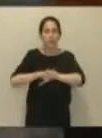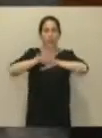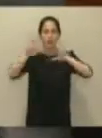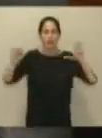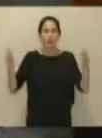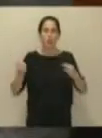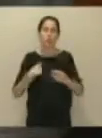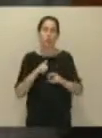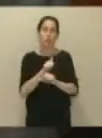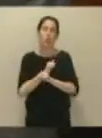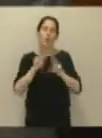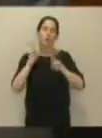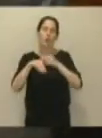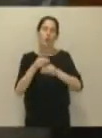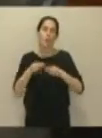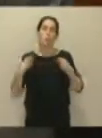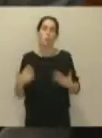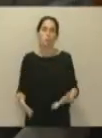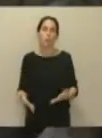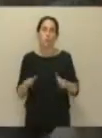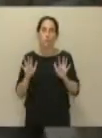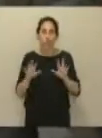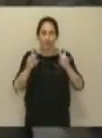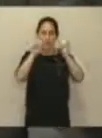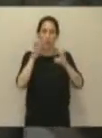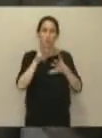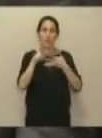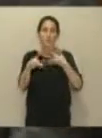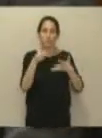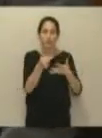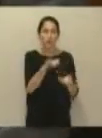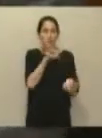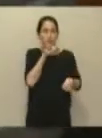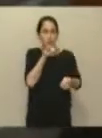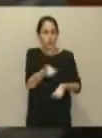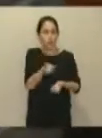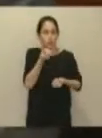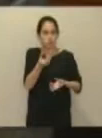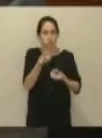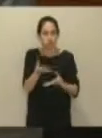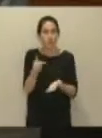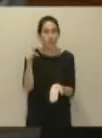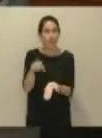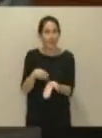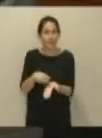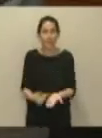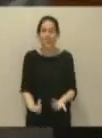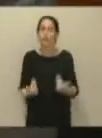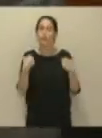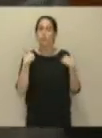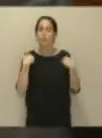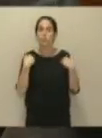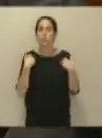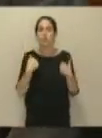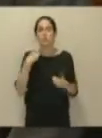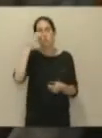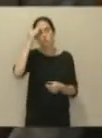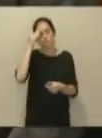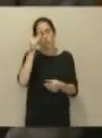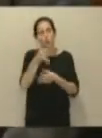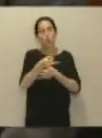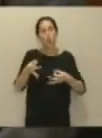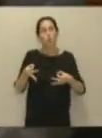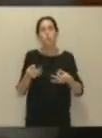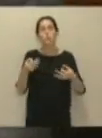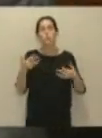con toda prontitud. Pero lo que es el ejercicio de transparencia, de rendición de cuentas y de exigencia de responsabilidades, yo creo que el ámbito propio es el